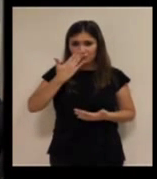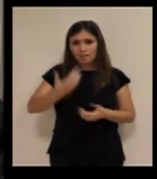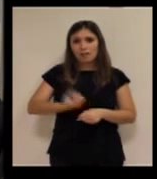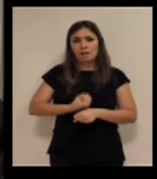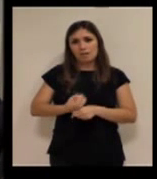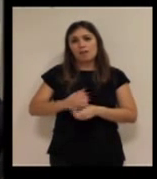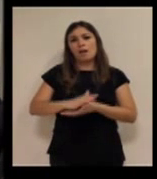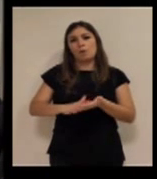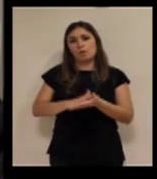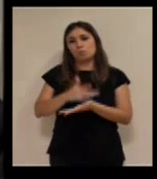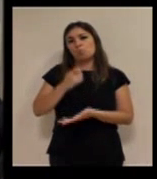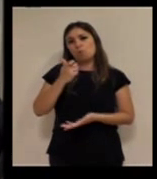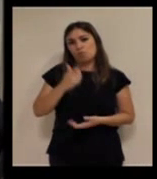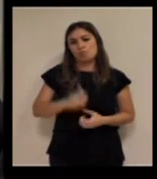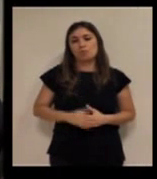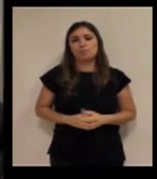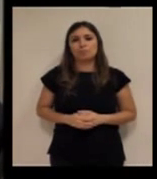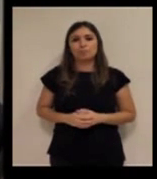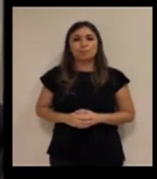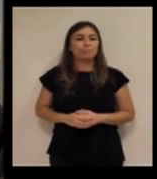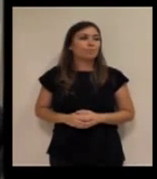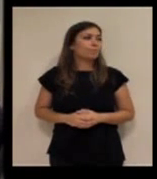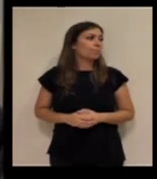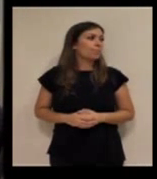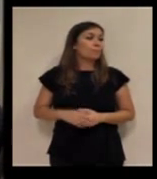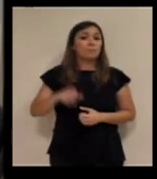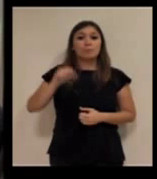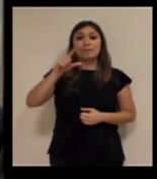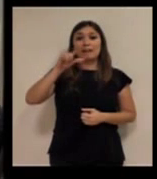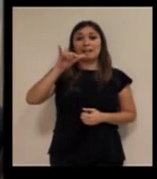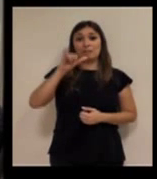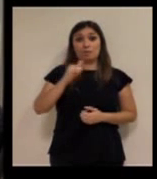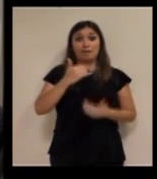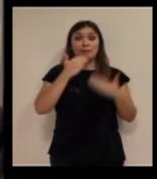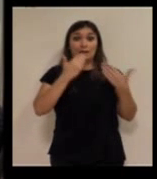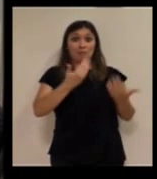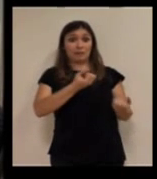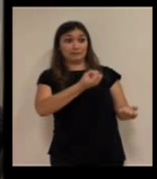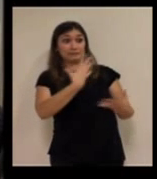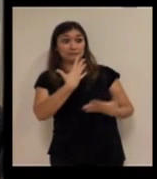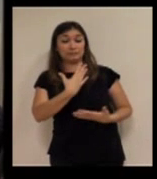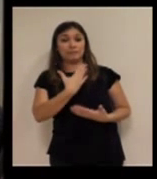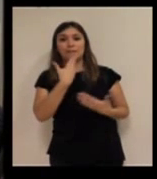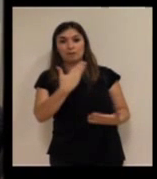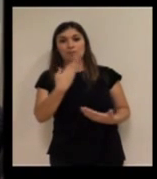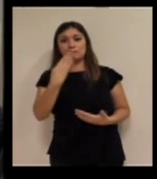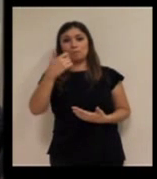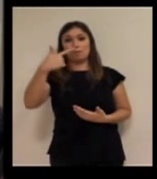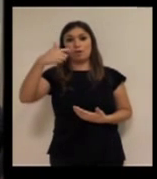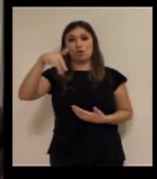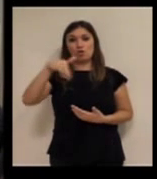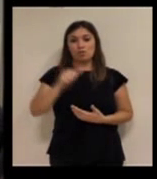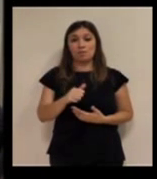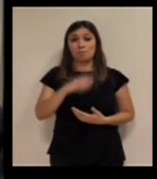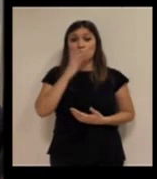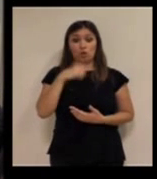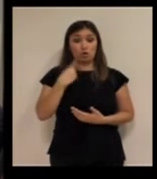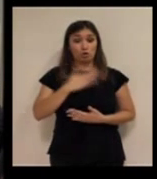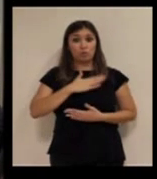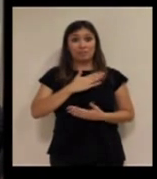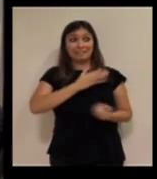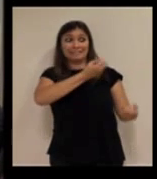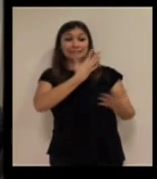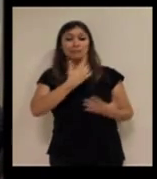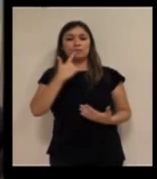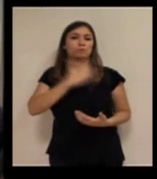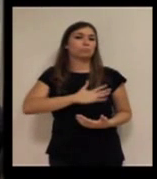de verdad hablamos muy poco de esto y es un tema importante. Yo agradezco el comentario de Begoña porque la verdad que es